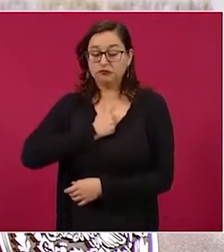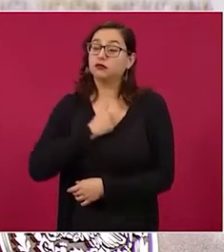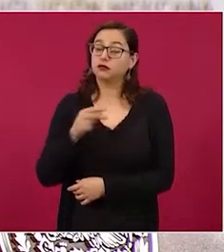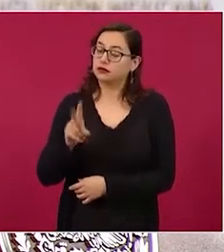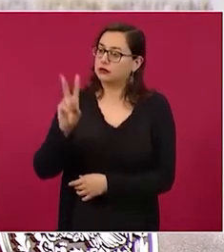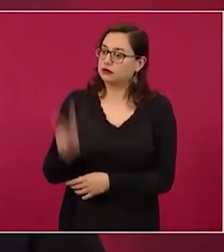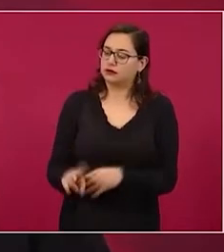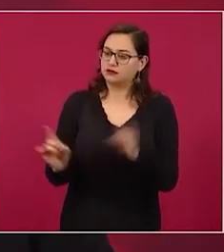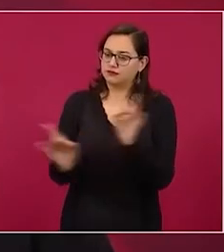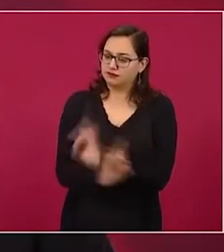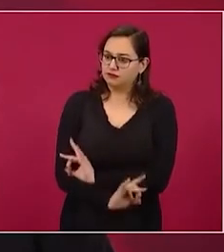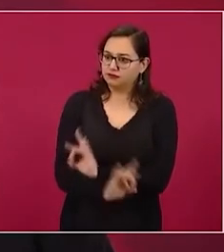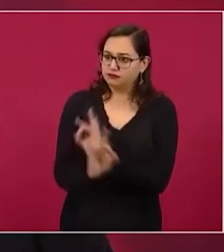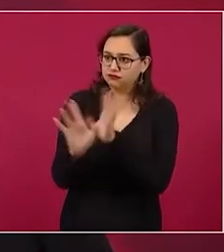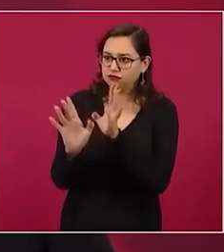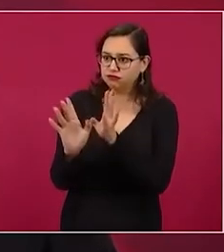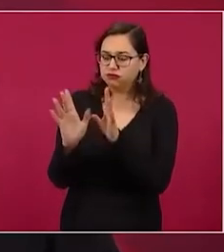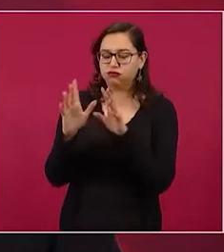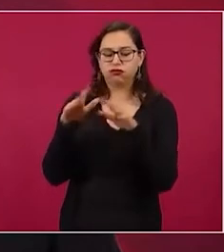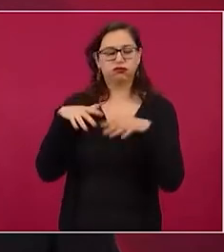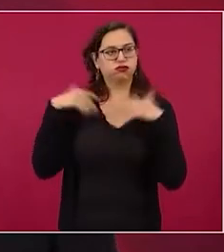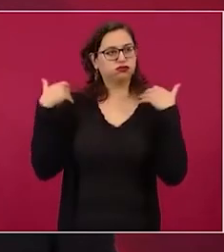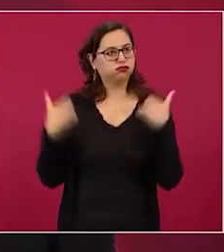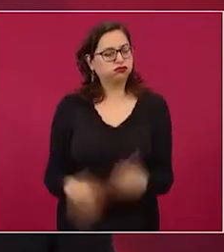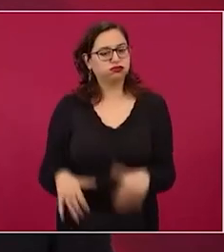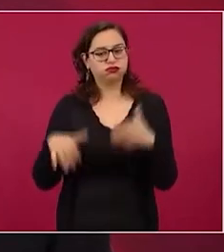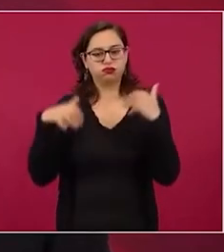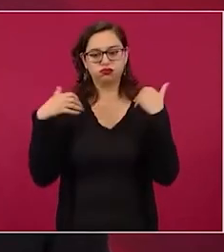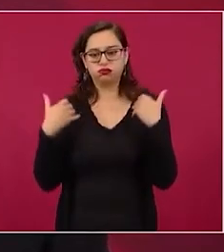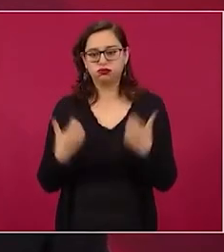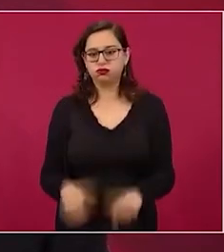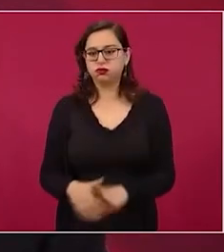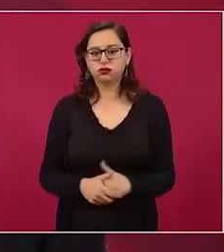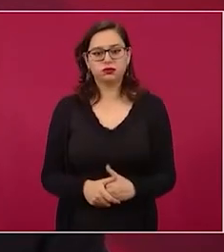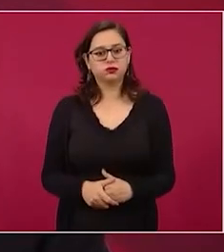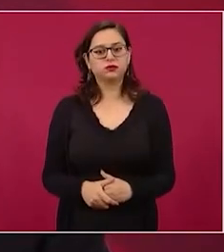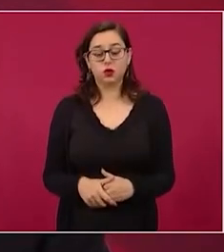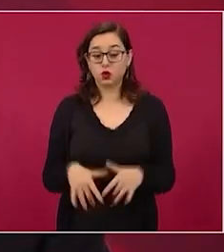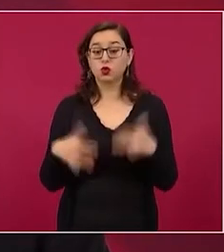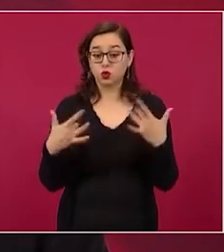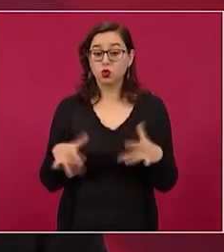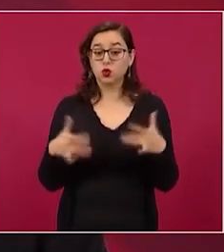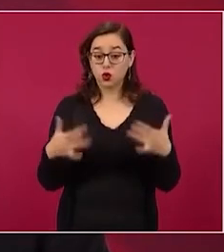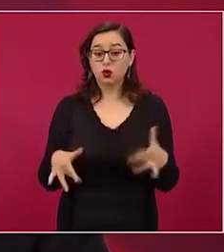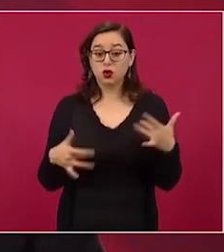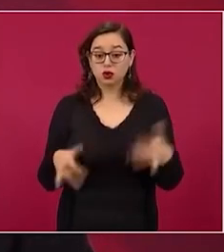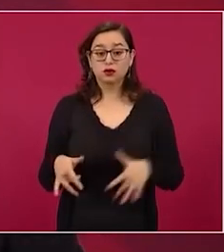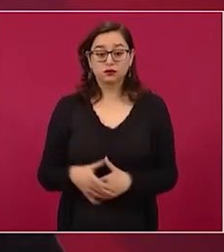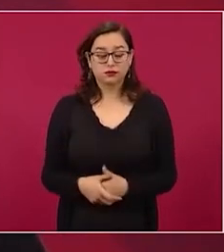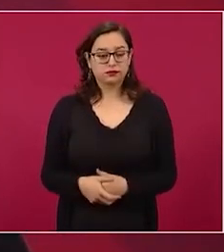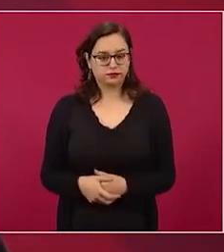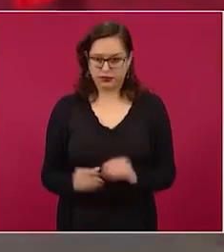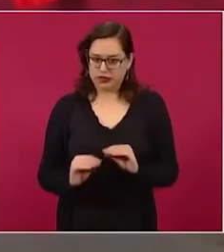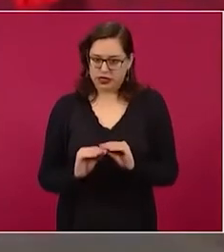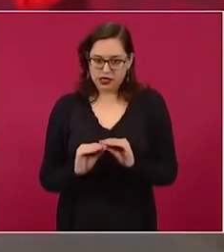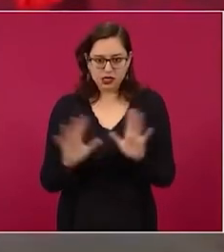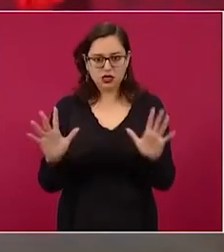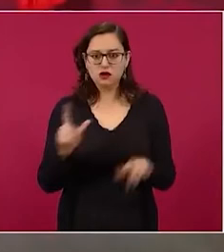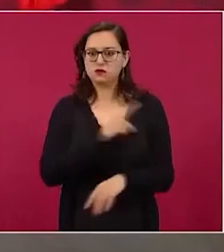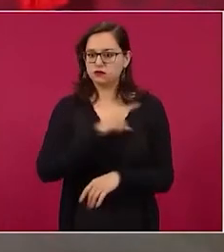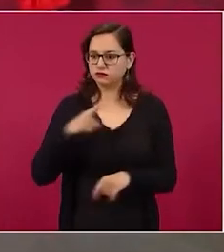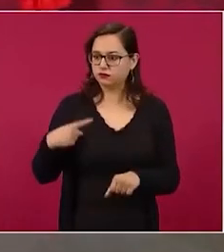pasó en Tijuana. Desde luego vamos a llevar a cabo toda la investigación.